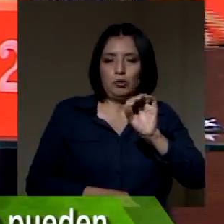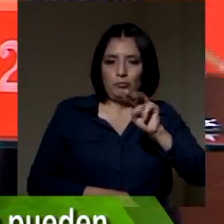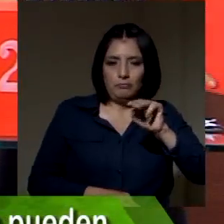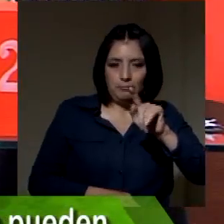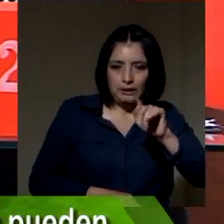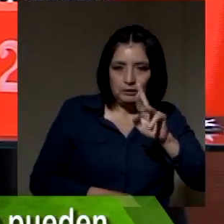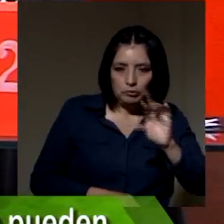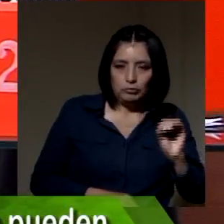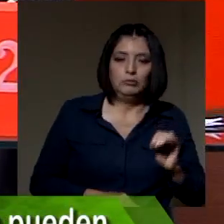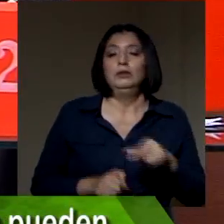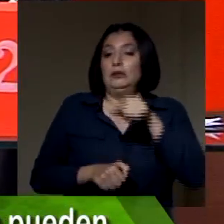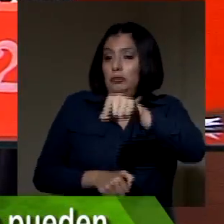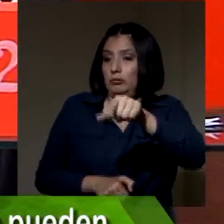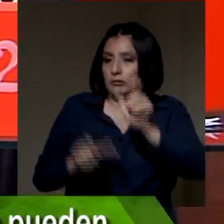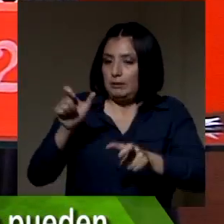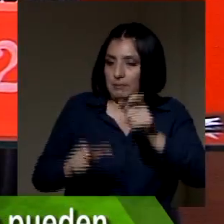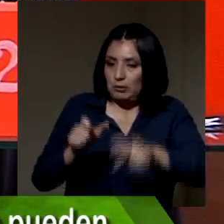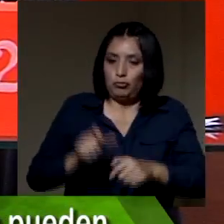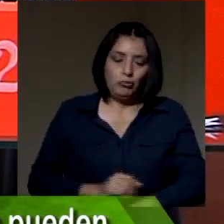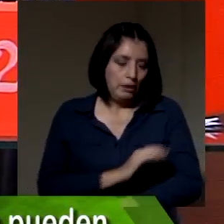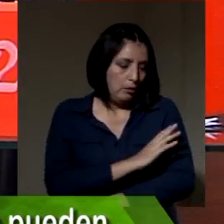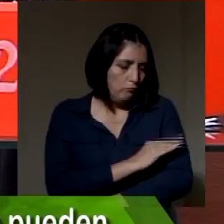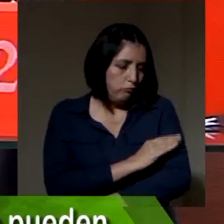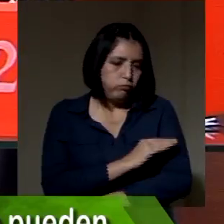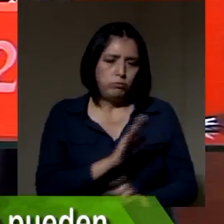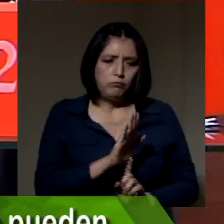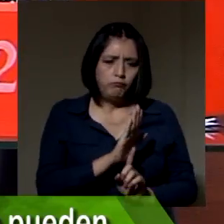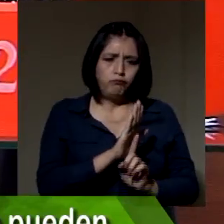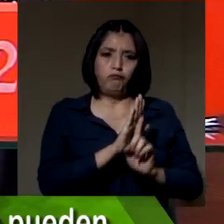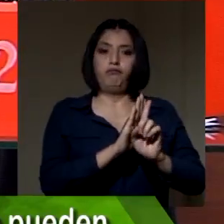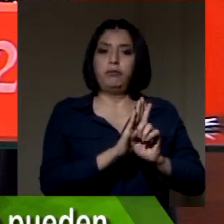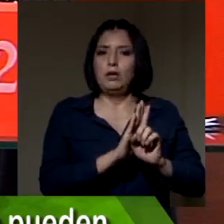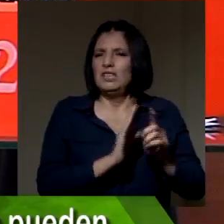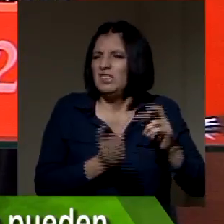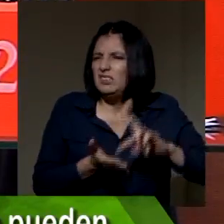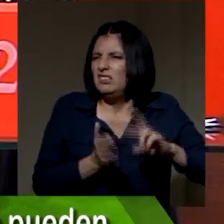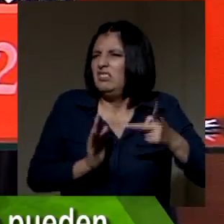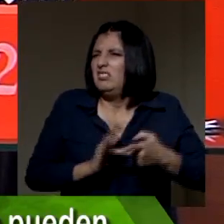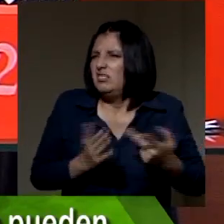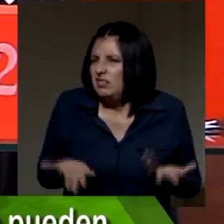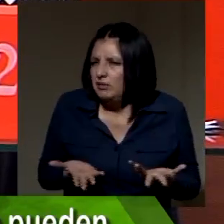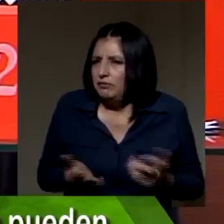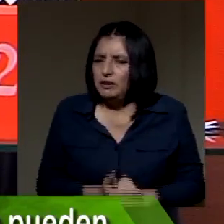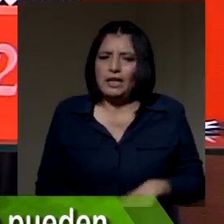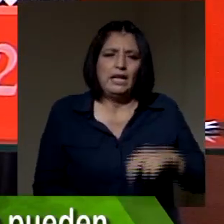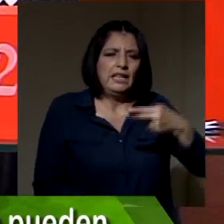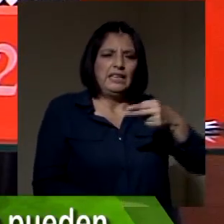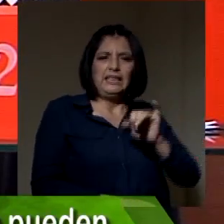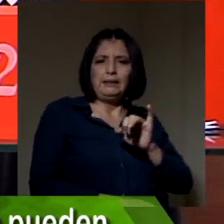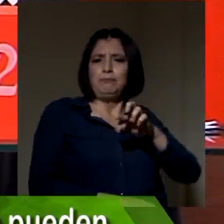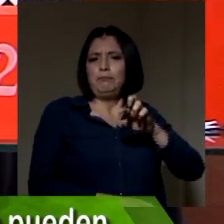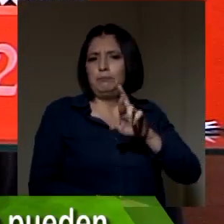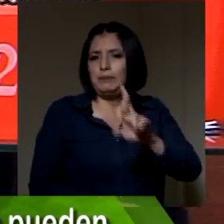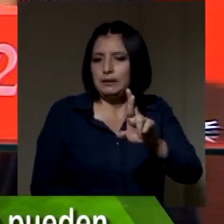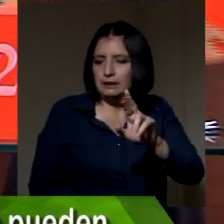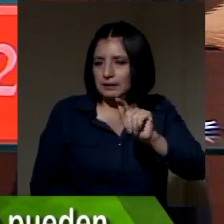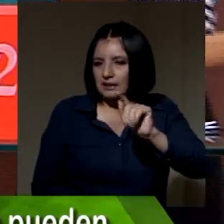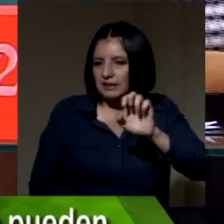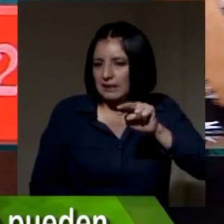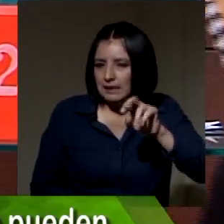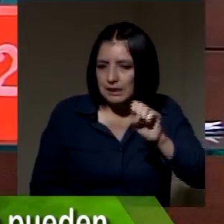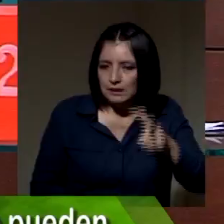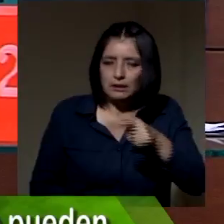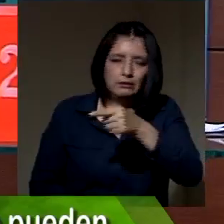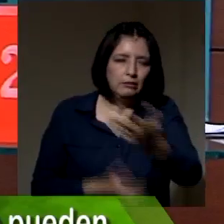Si usted es una persona hipertensa, ¿qué quiere decir que sea una persona hipertensa? Usted